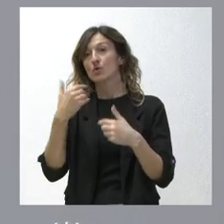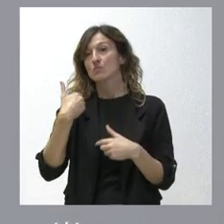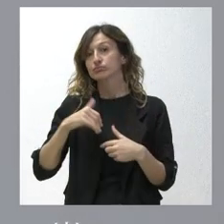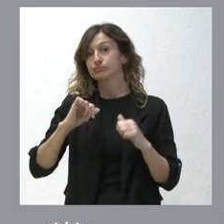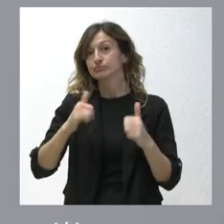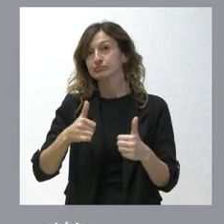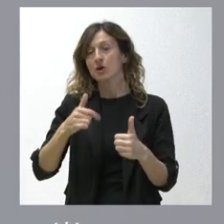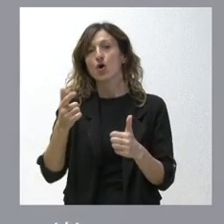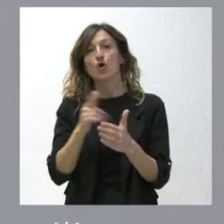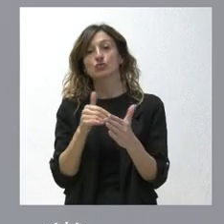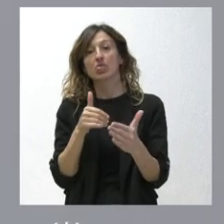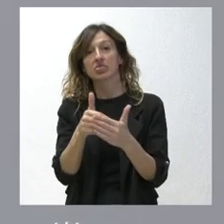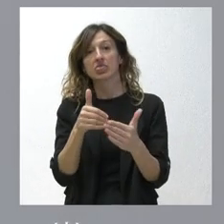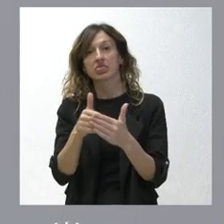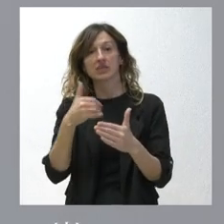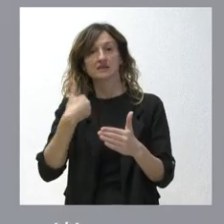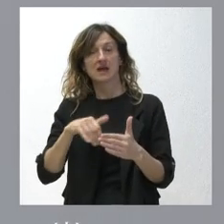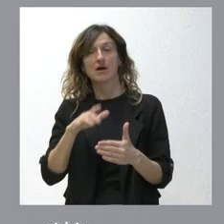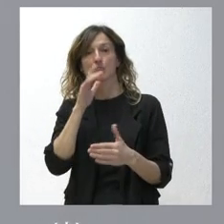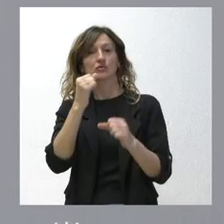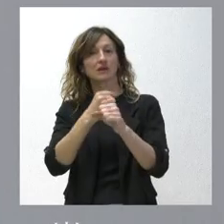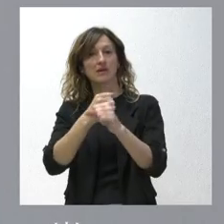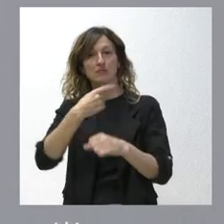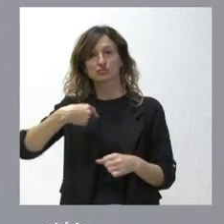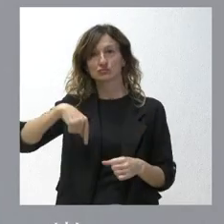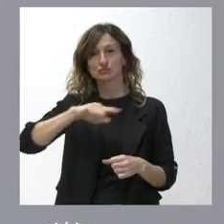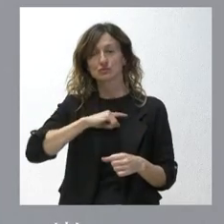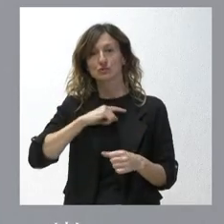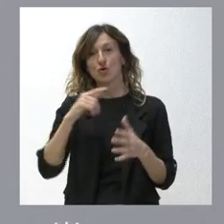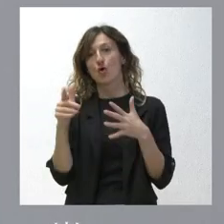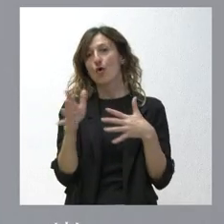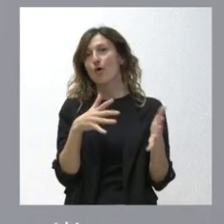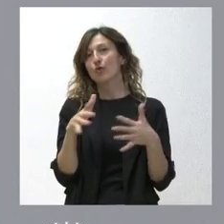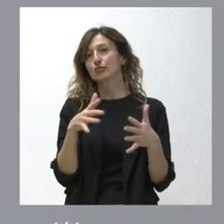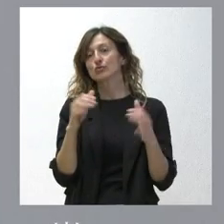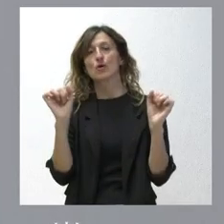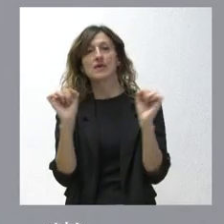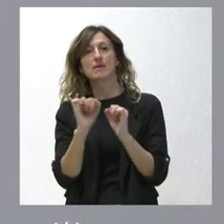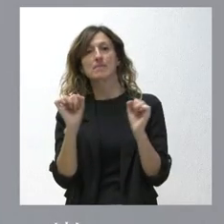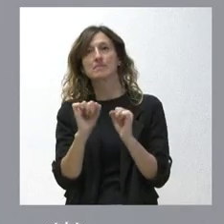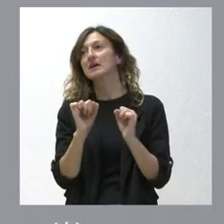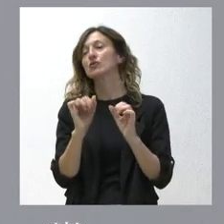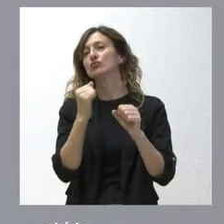van a ser con carácter inmediato porque, lógicamente, nosotros estamos trabajando desde otoño y desde invierno en la próxima